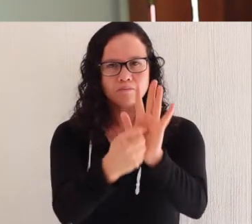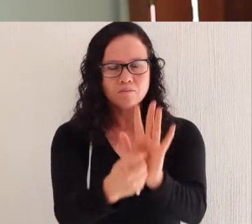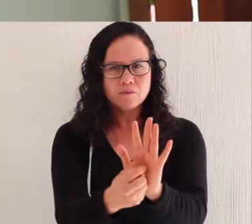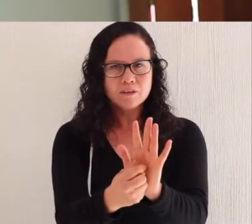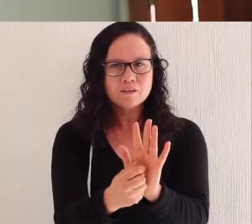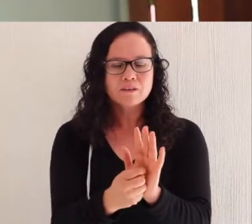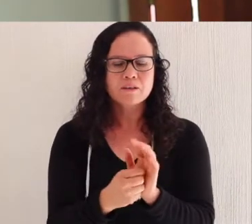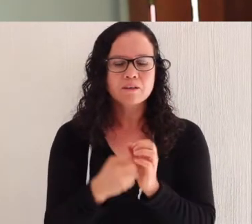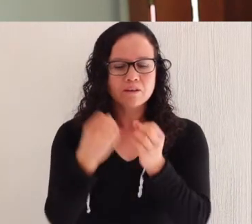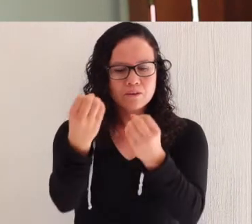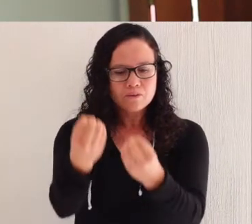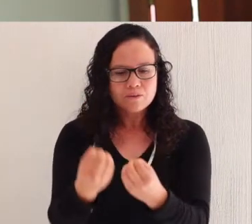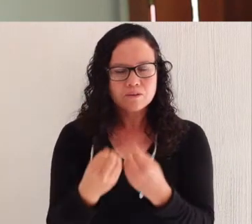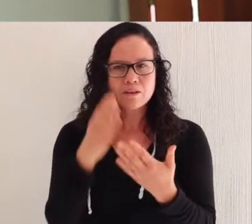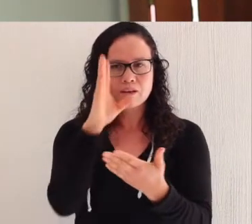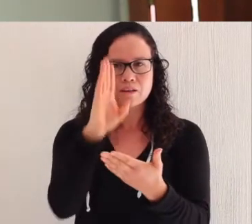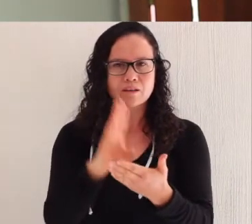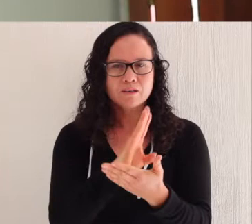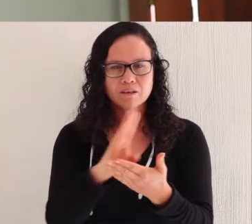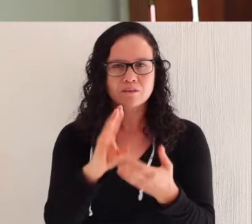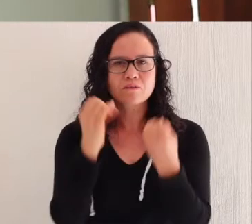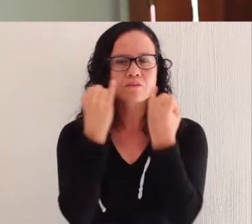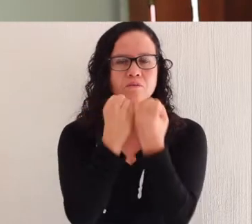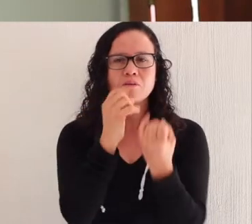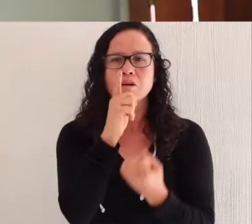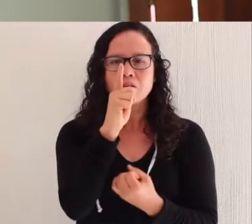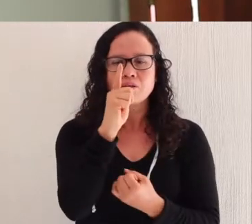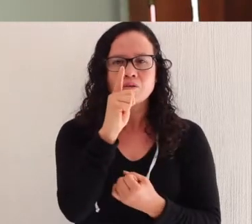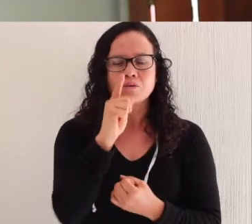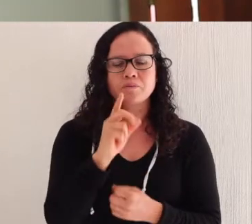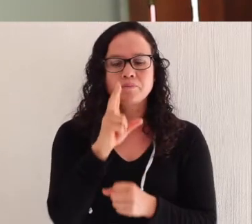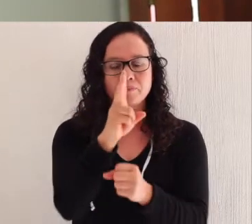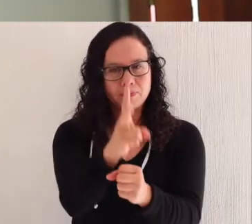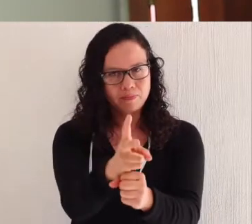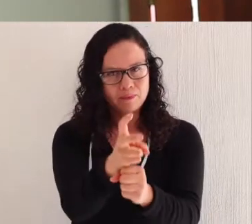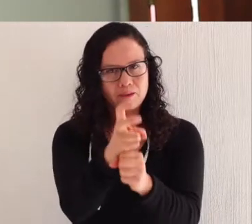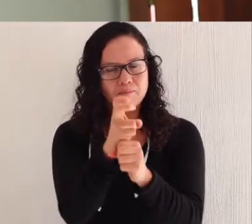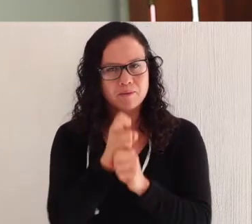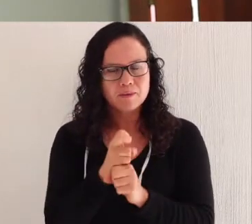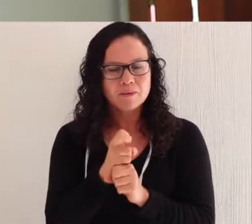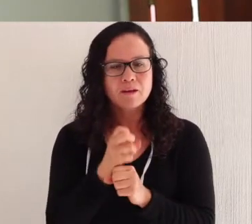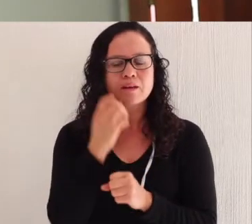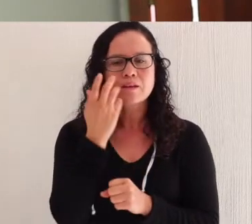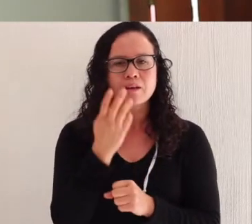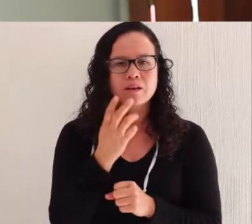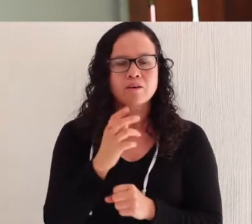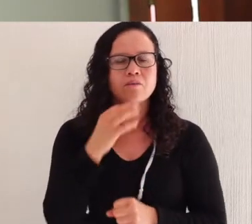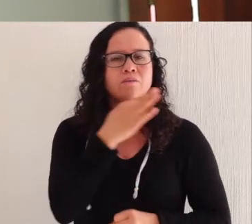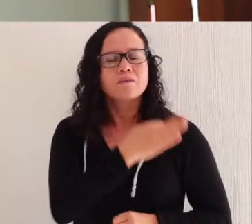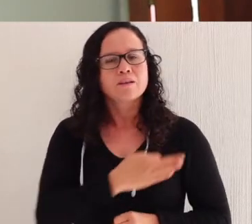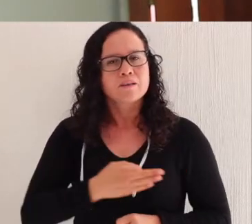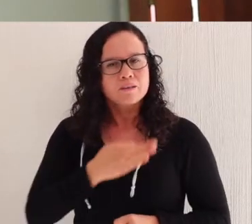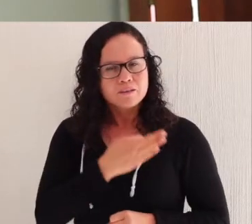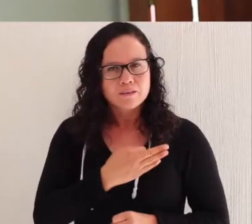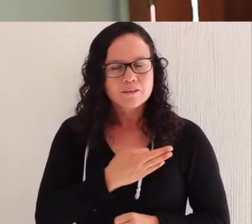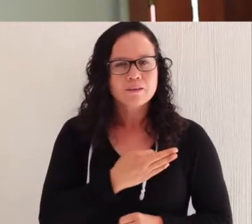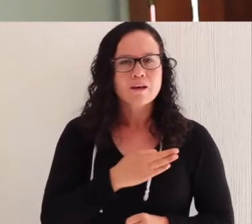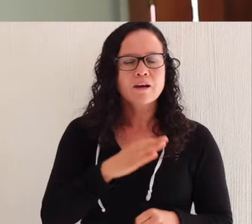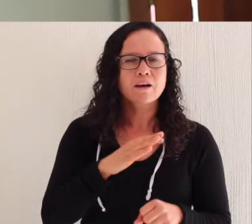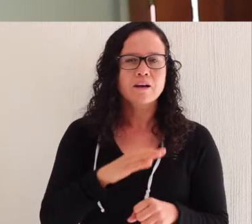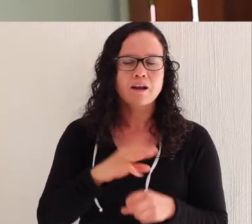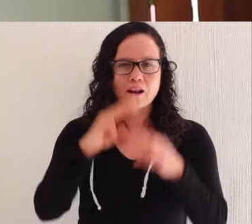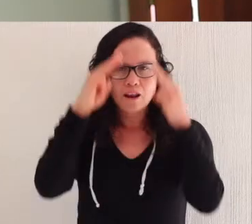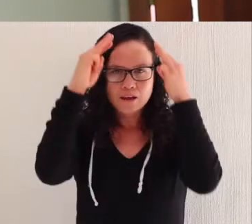muestra y nos da a Cristo como luz del mundo. Asimismo, quiero invitar a que felicitemos y tengamos en